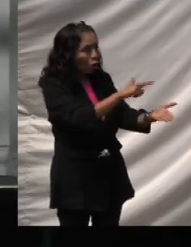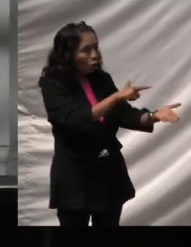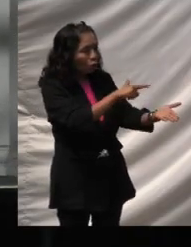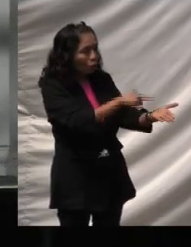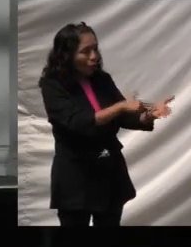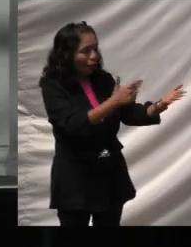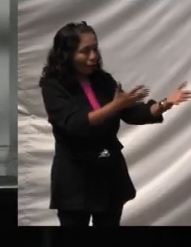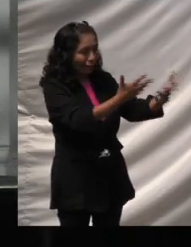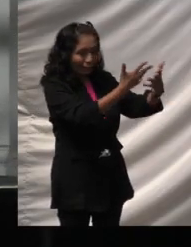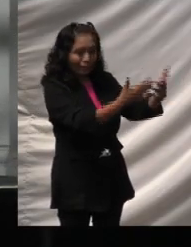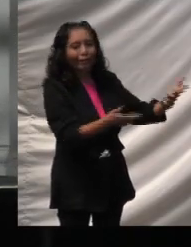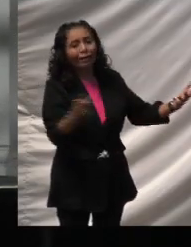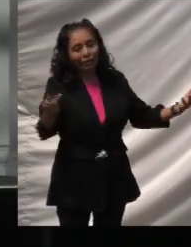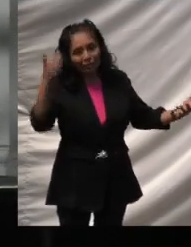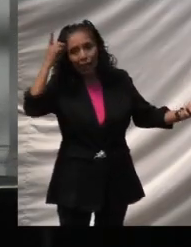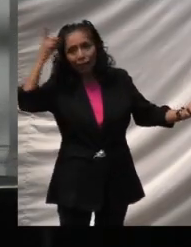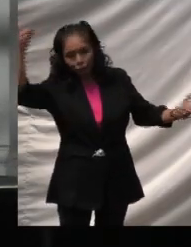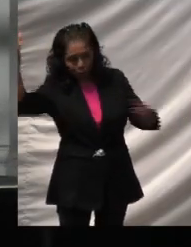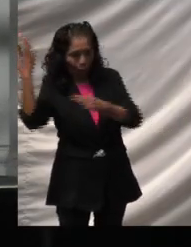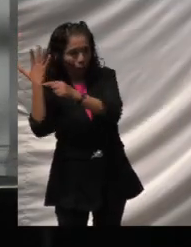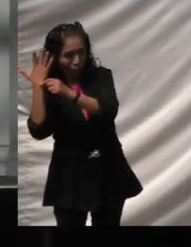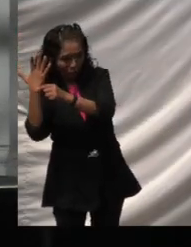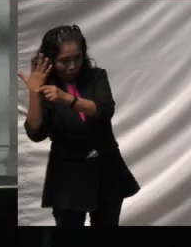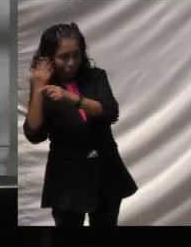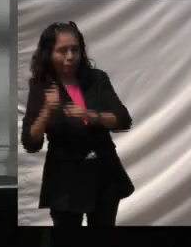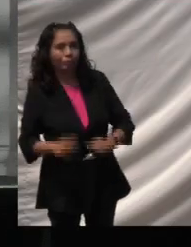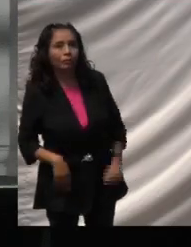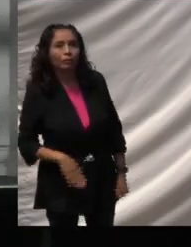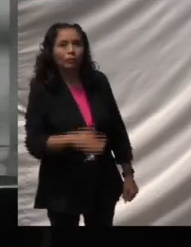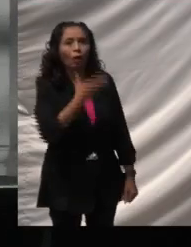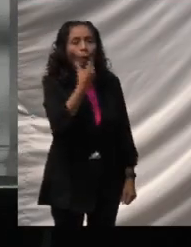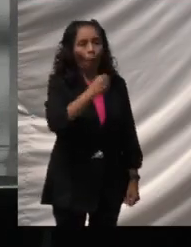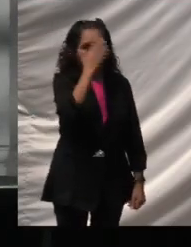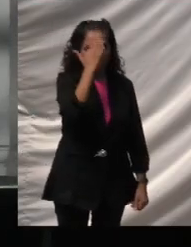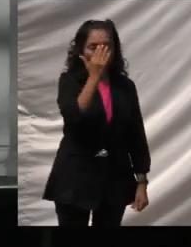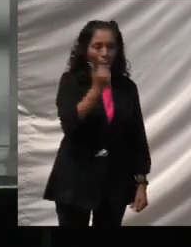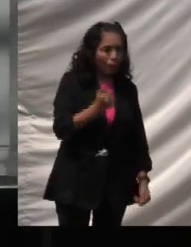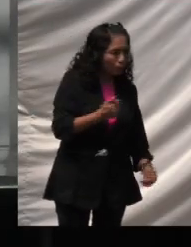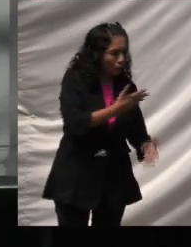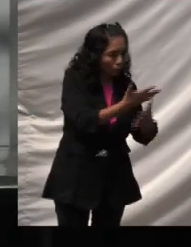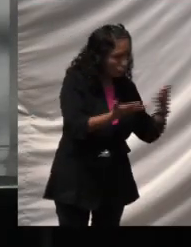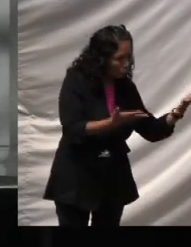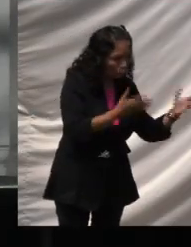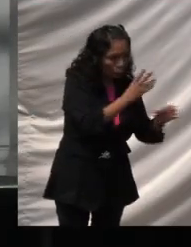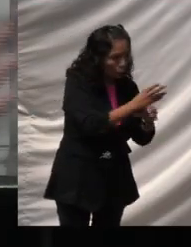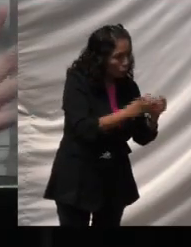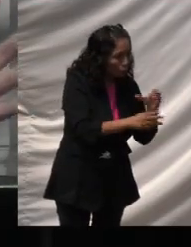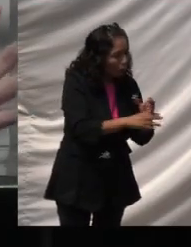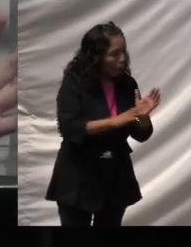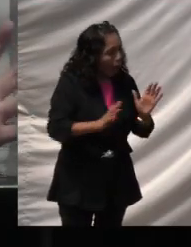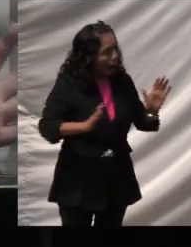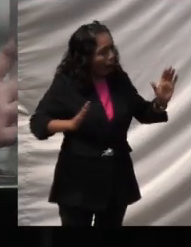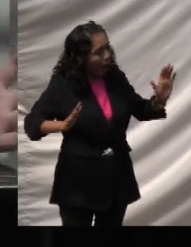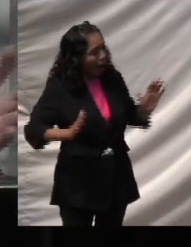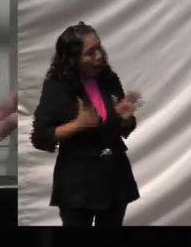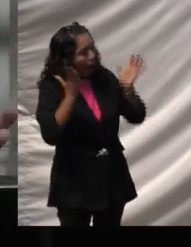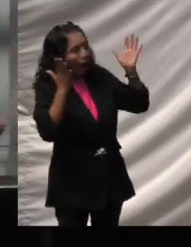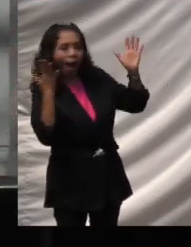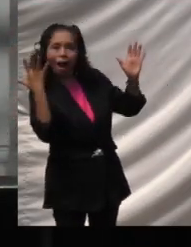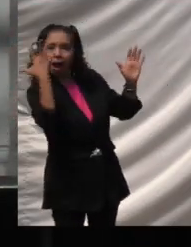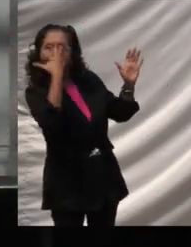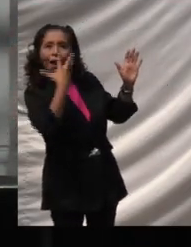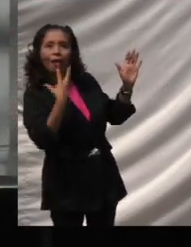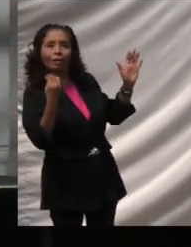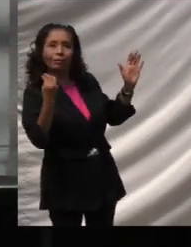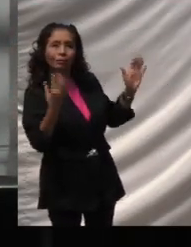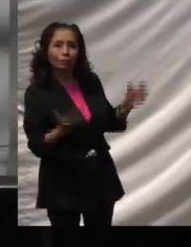las costas mencionadas por la diosa. El maya, en cuando vio las costas, se maravilló por el hermoso paisaje,